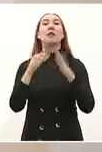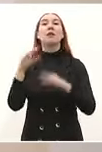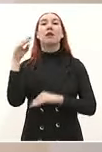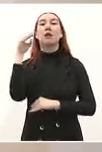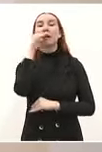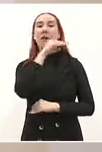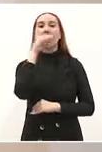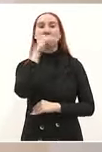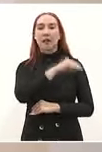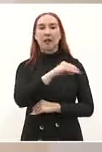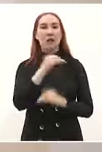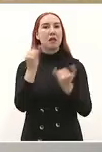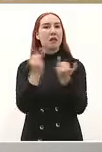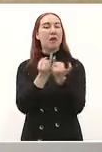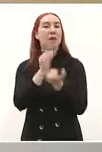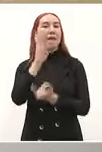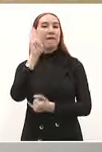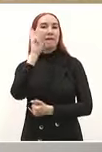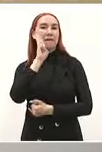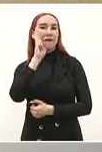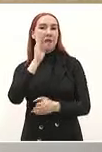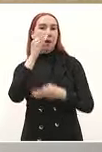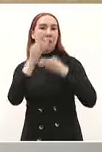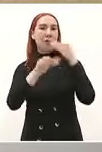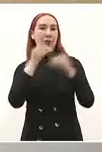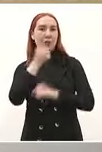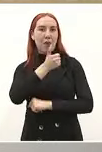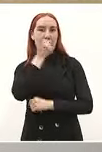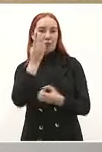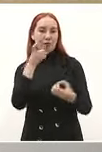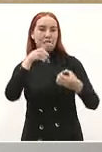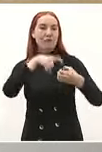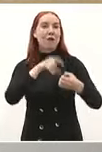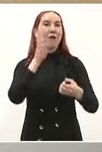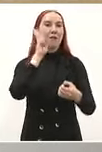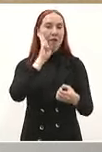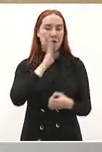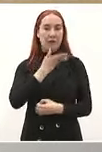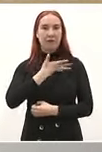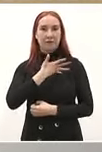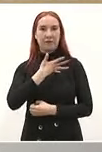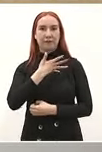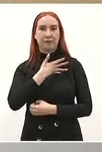becados todos los que estudian en estas universidades